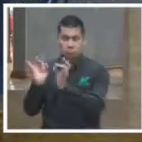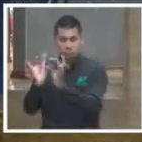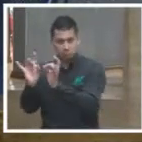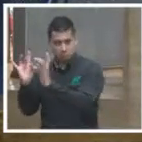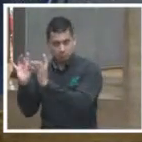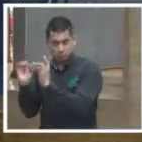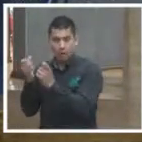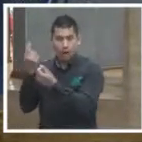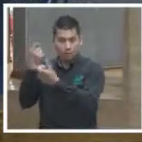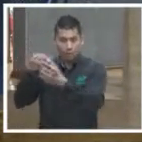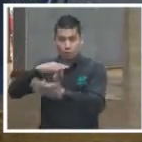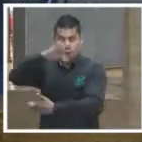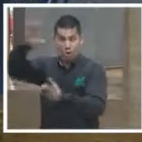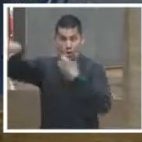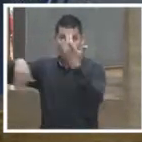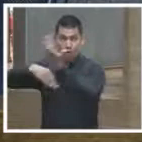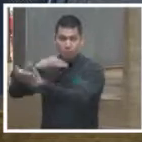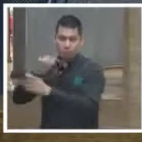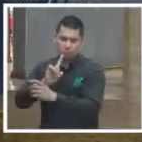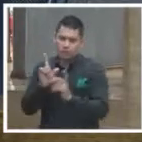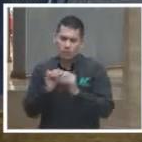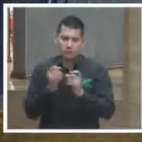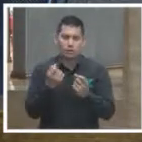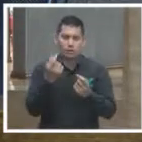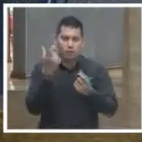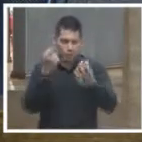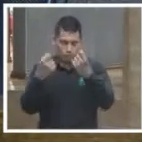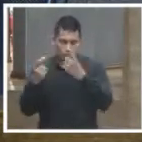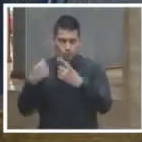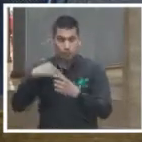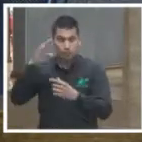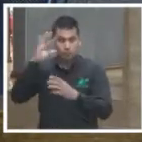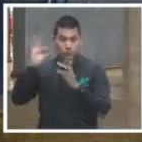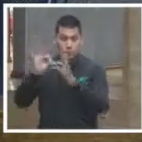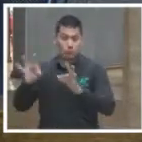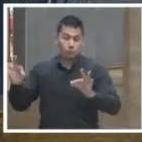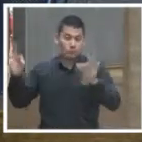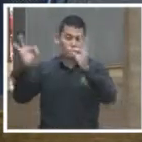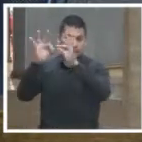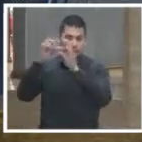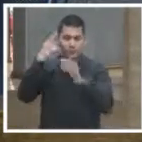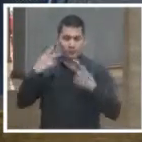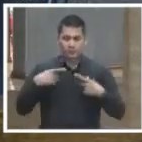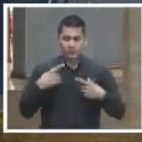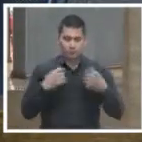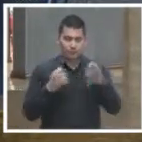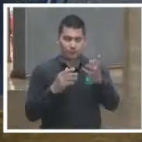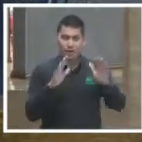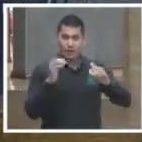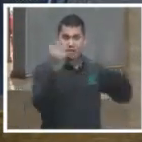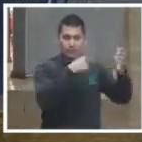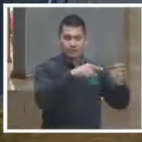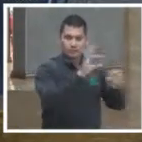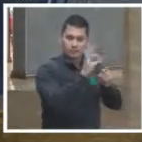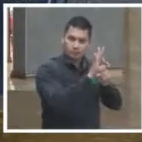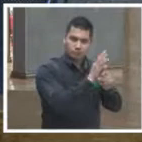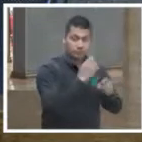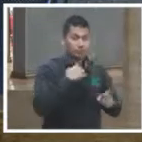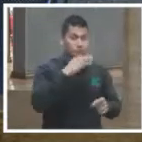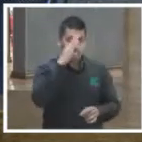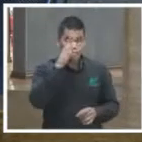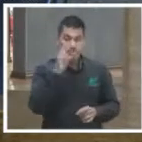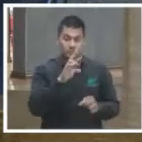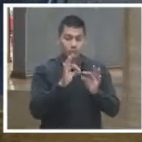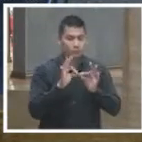todos los asuntos que ustedes tratan y resuelven son trascendentales para la vida pública, es vital, es